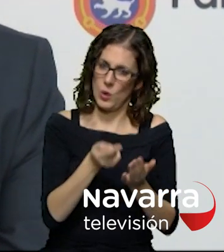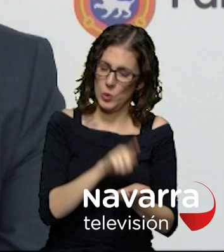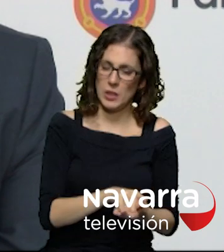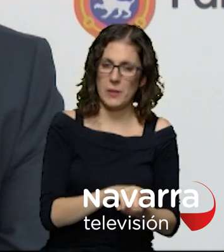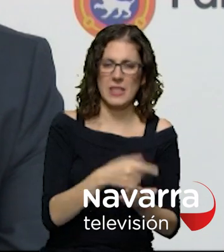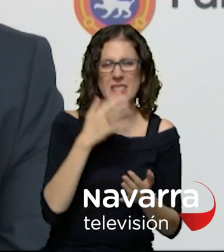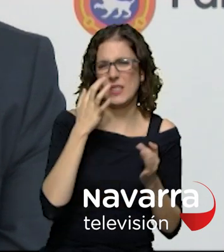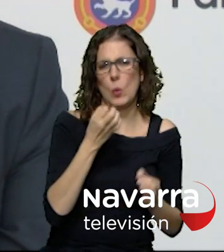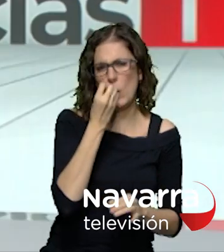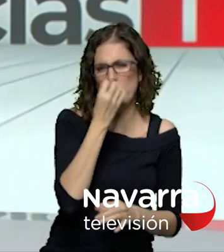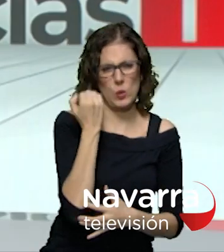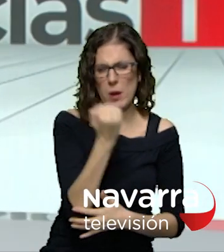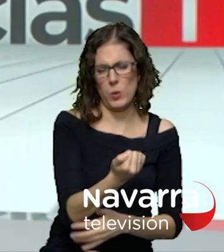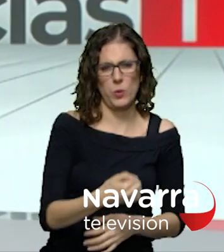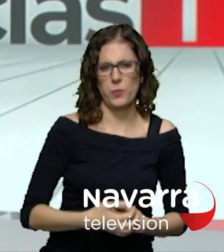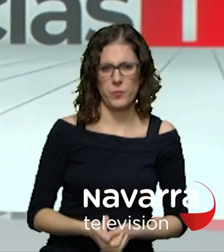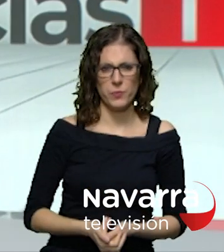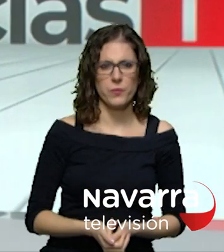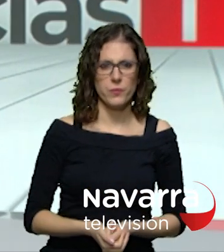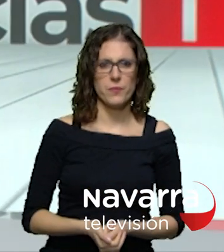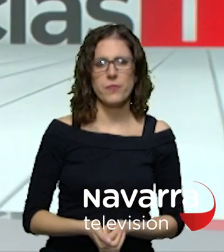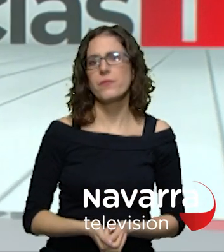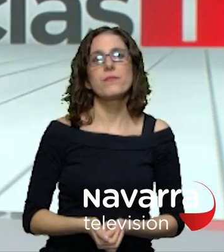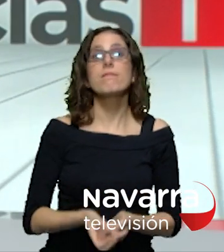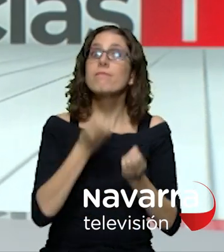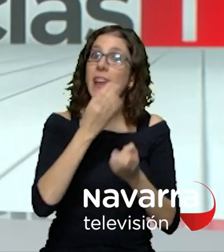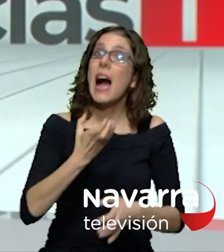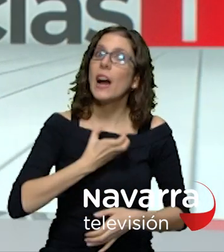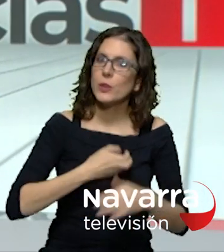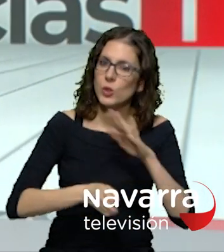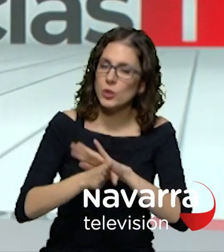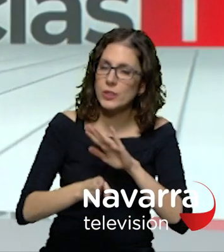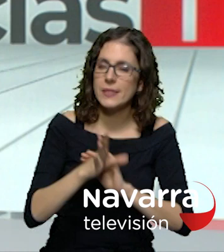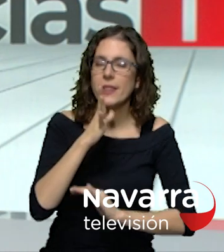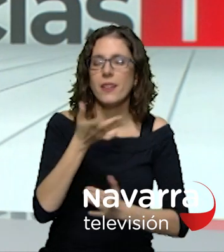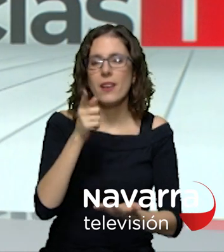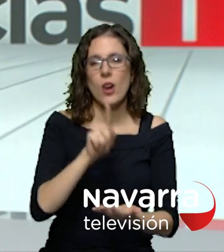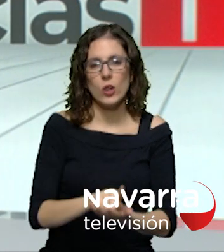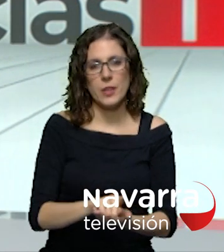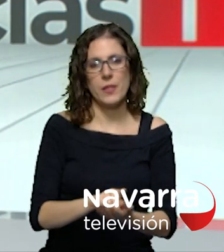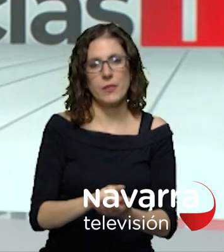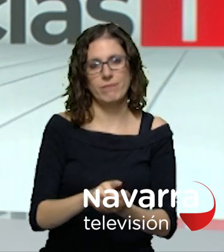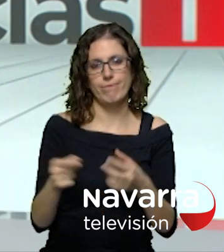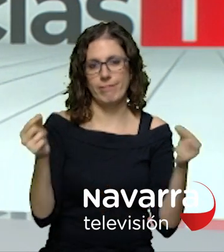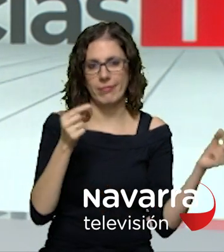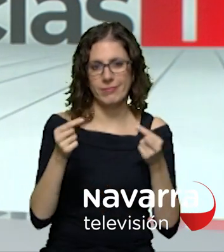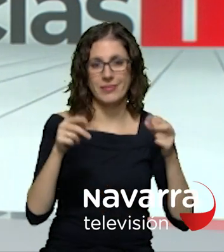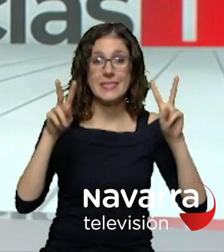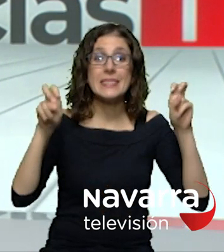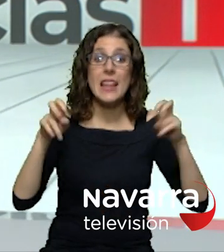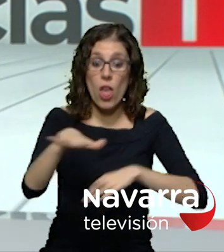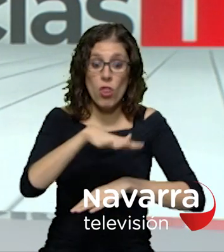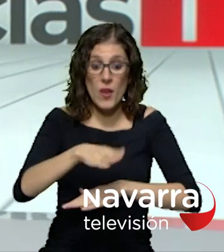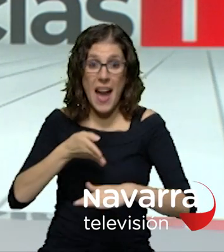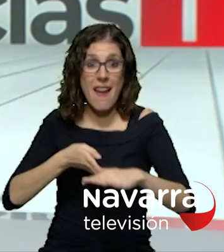apoyo del partido socialista bueno y seguimos en el ayuntamiento porque vuelve la polémica a causa de la decoración del zaguán del consistorio